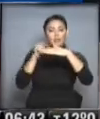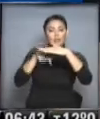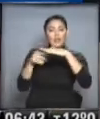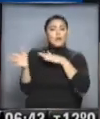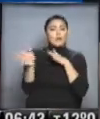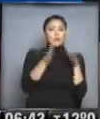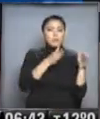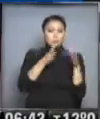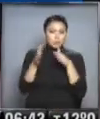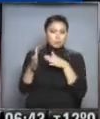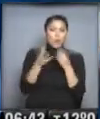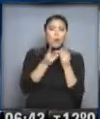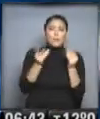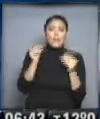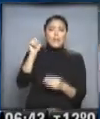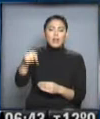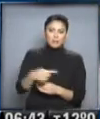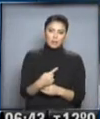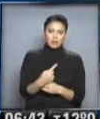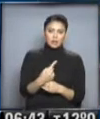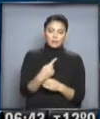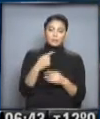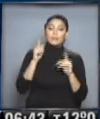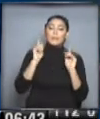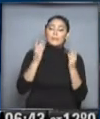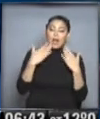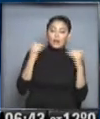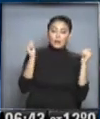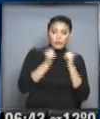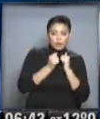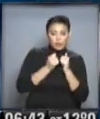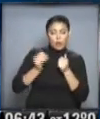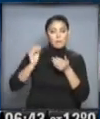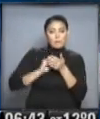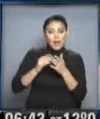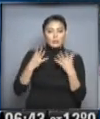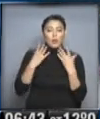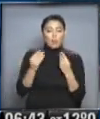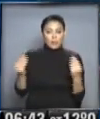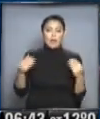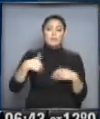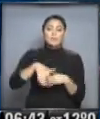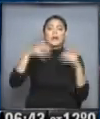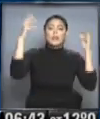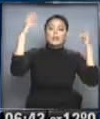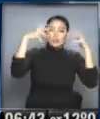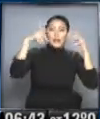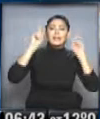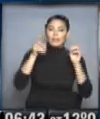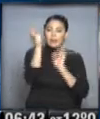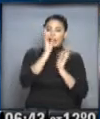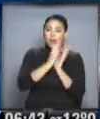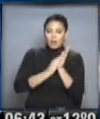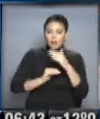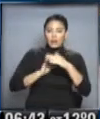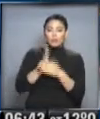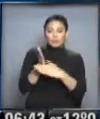-sudeste va a aportar mucha humedad a la región y sumado al aire frío que está ingresando va a provocar lluvias y nevadas a lo largo de toda la